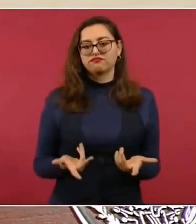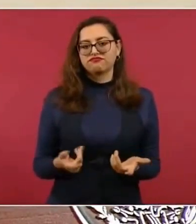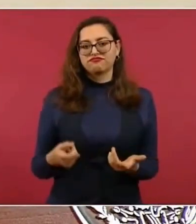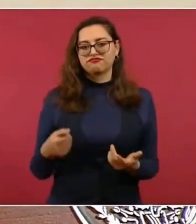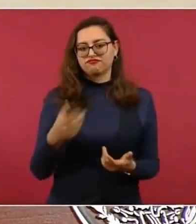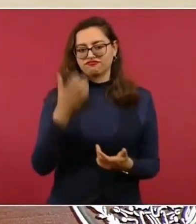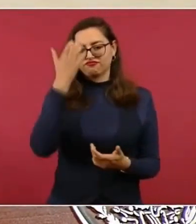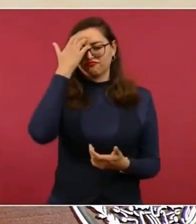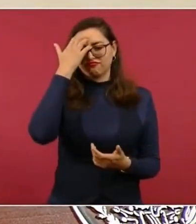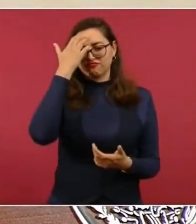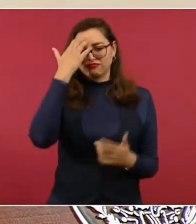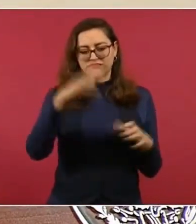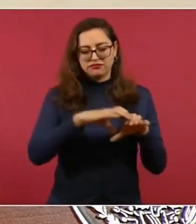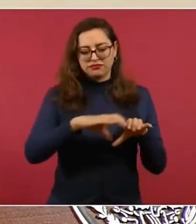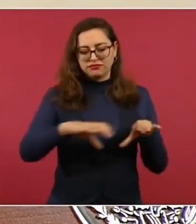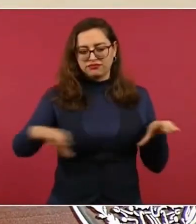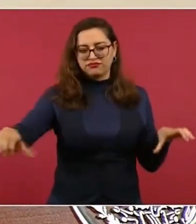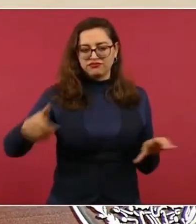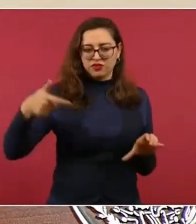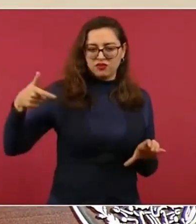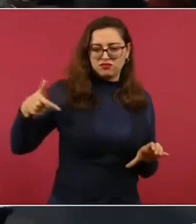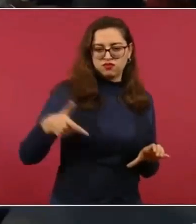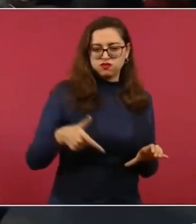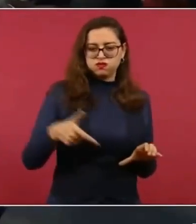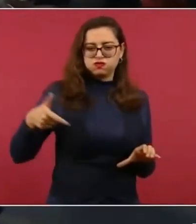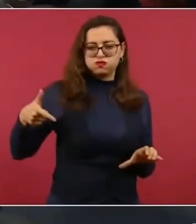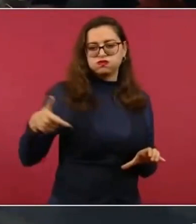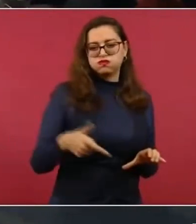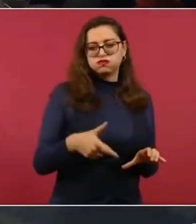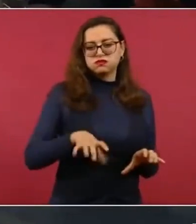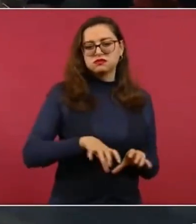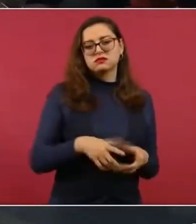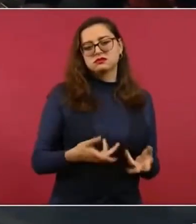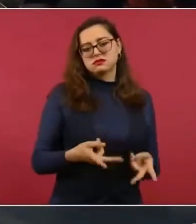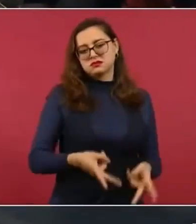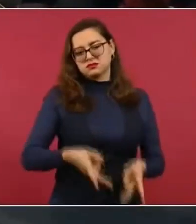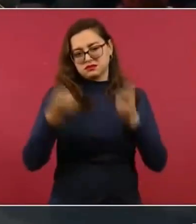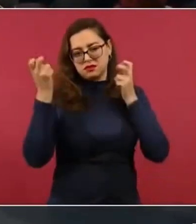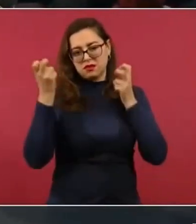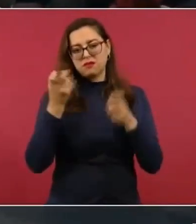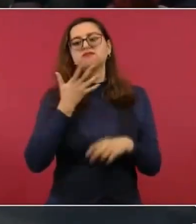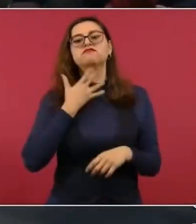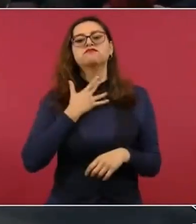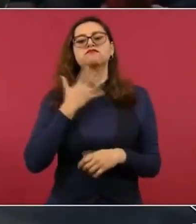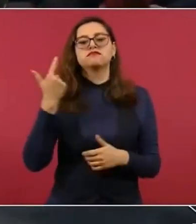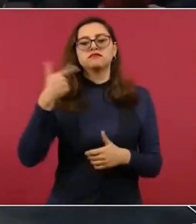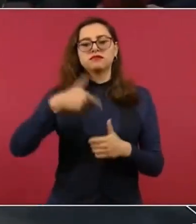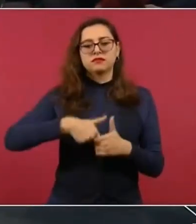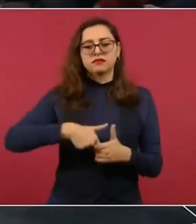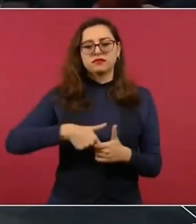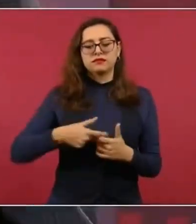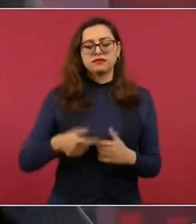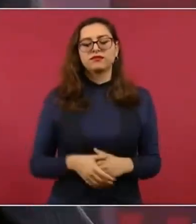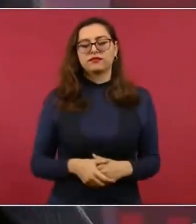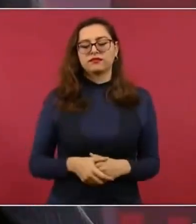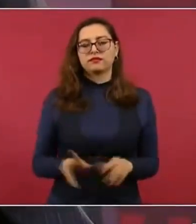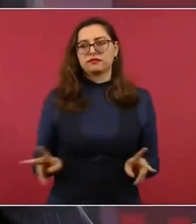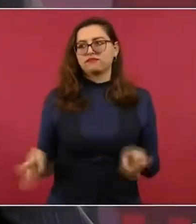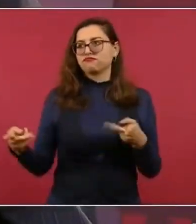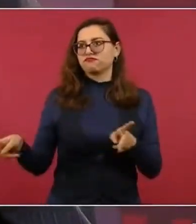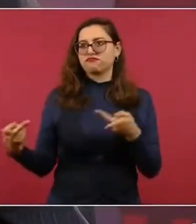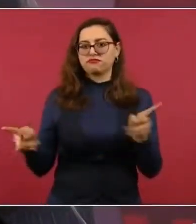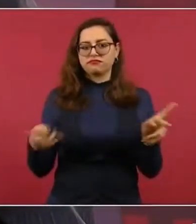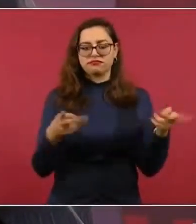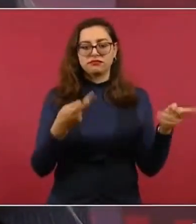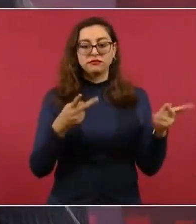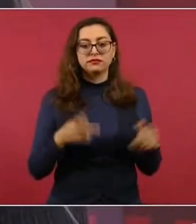de los ductos y la extracción de gasolinas para el comercio